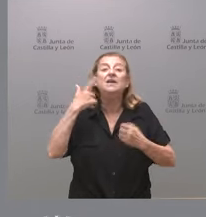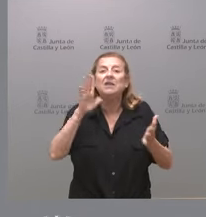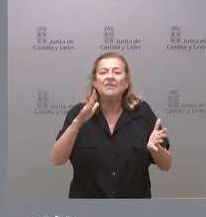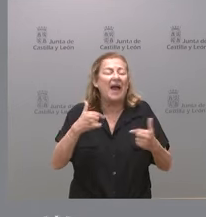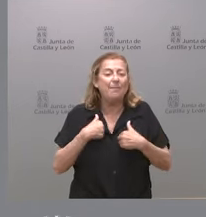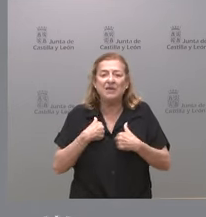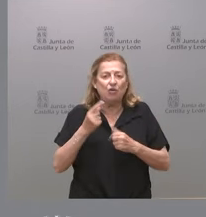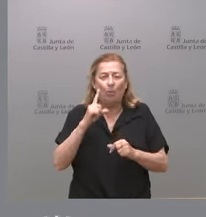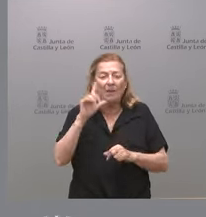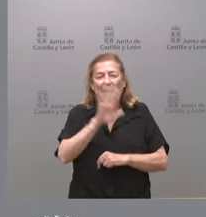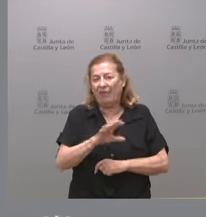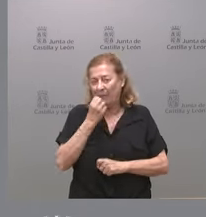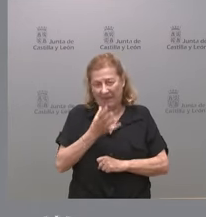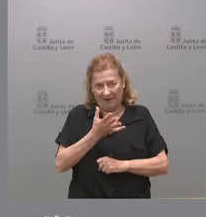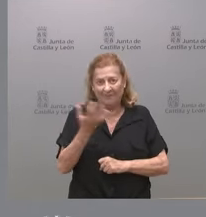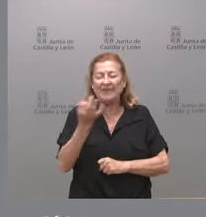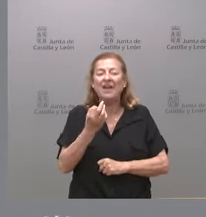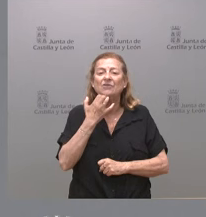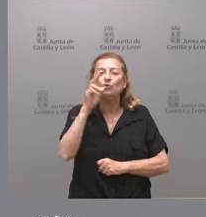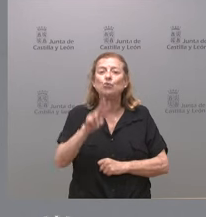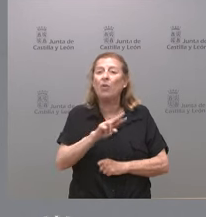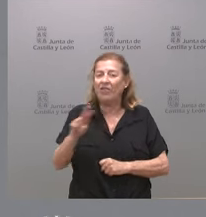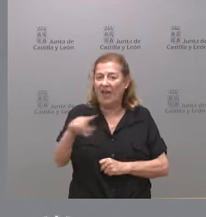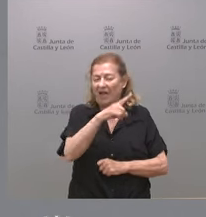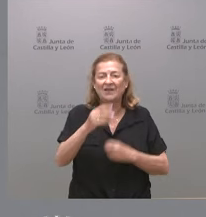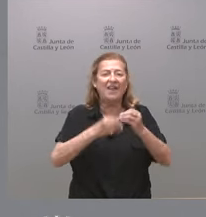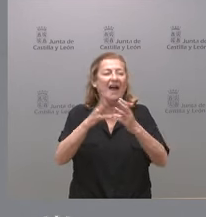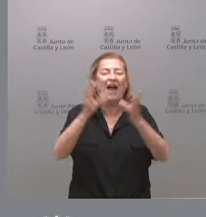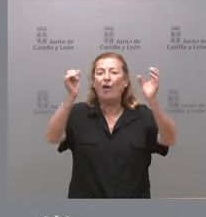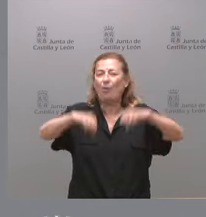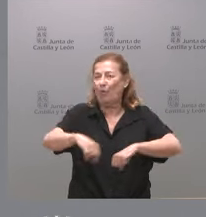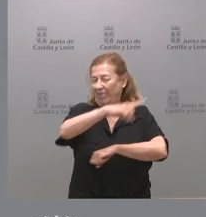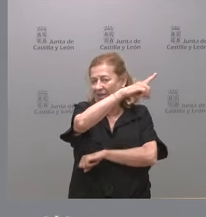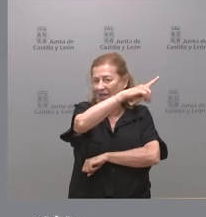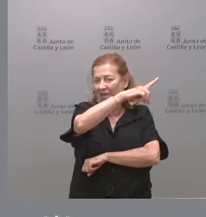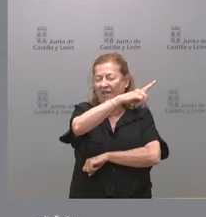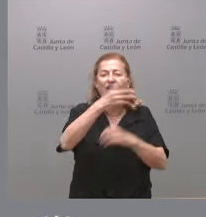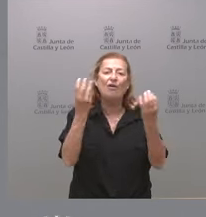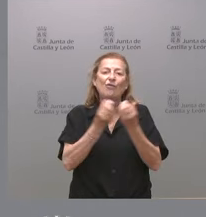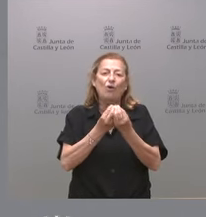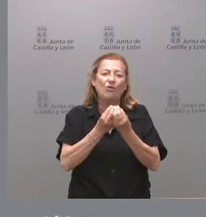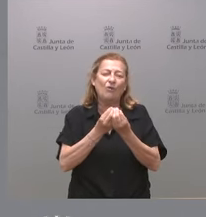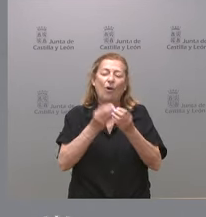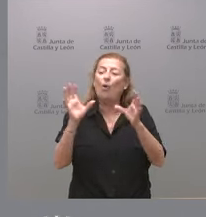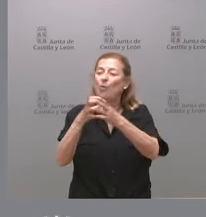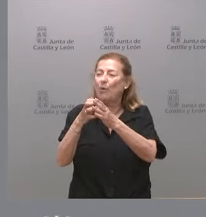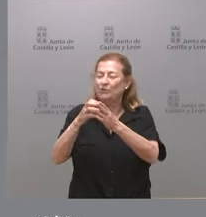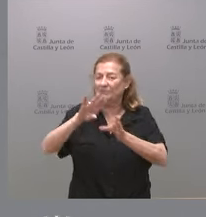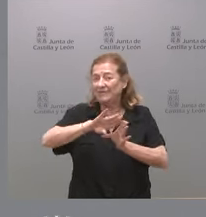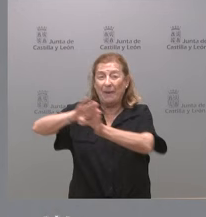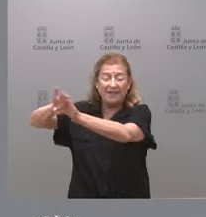me parece bien que en Suiza se haya acordado con los partidos separatistas